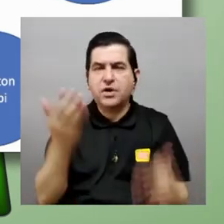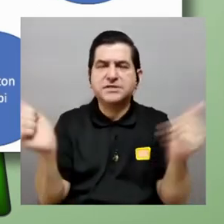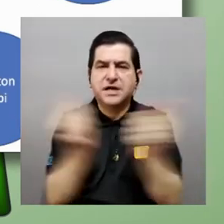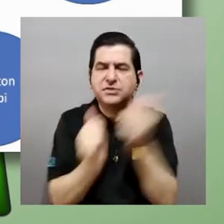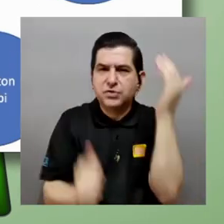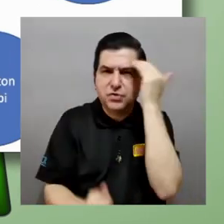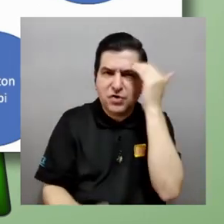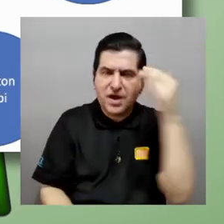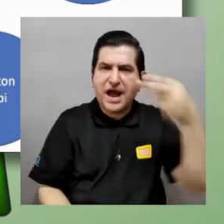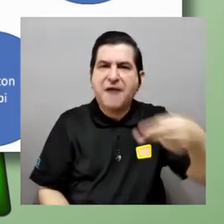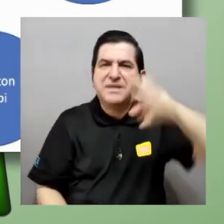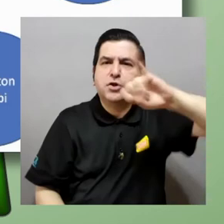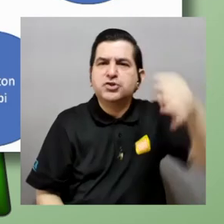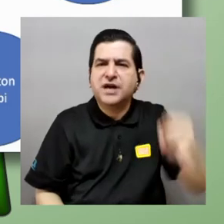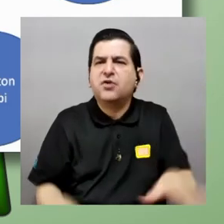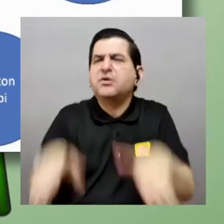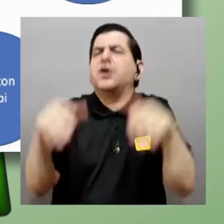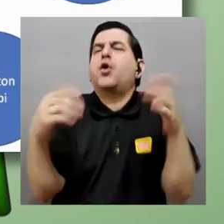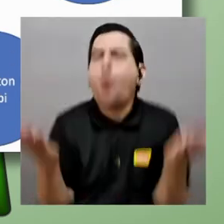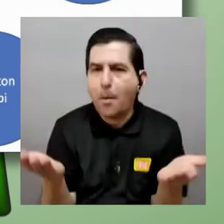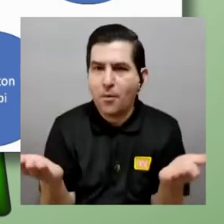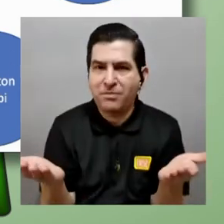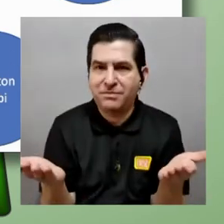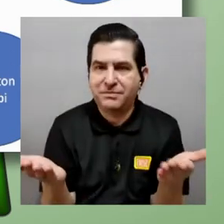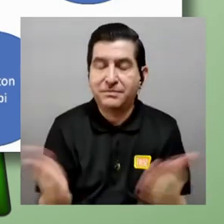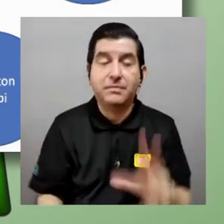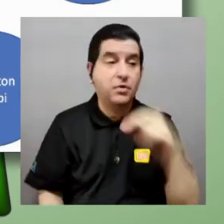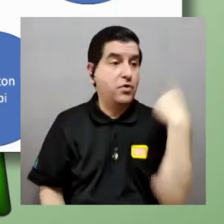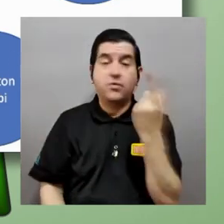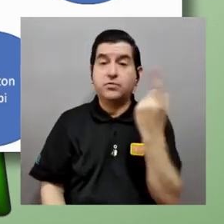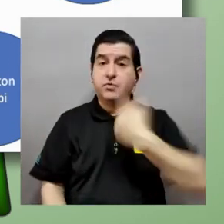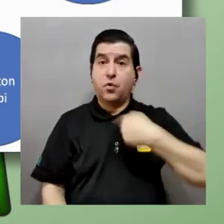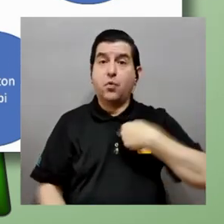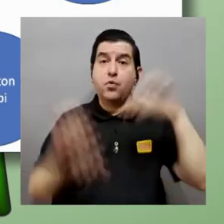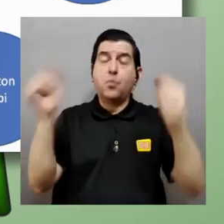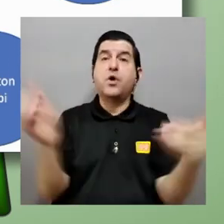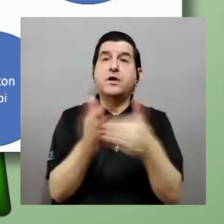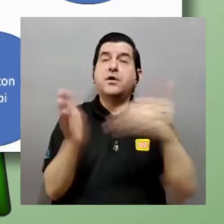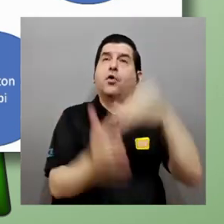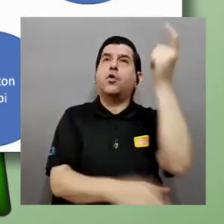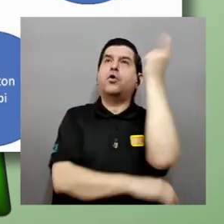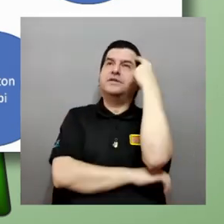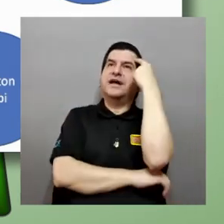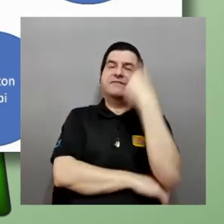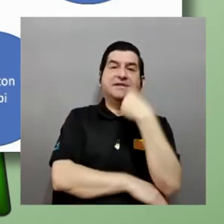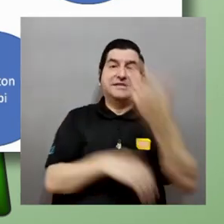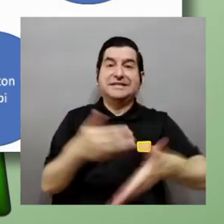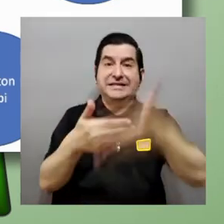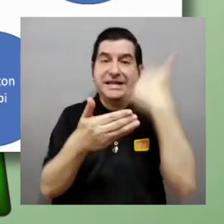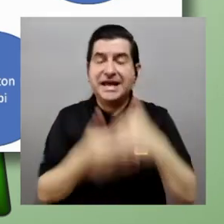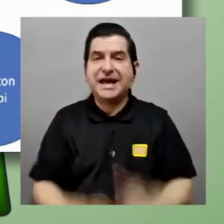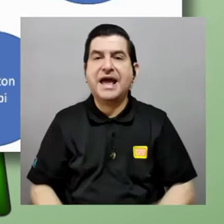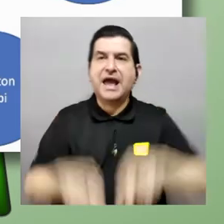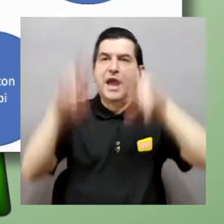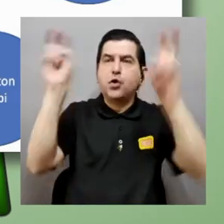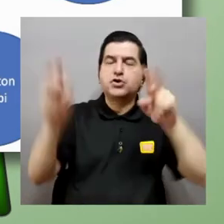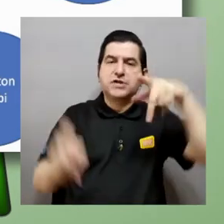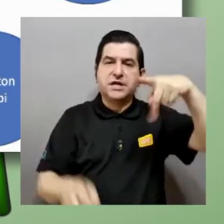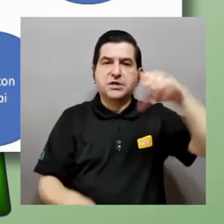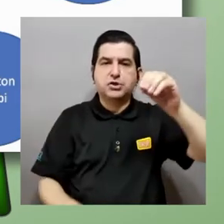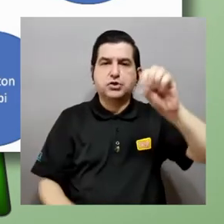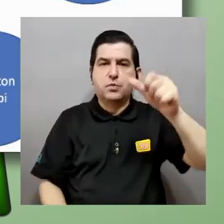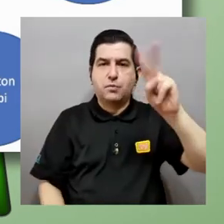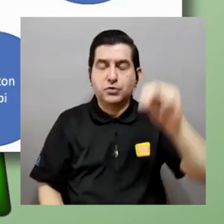se vería con el conocimiento de Hamilton Jacobi? y no sólo eso uno puede entonces repensar les conté que los